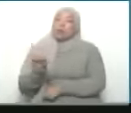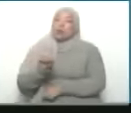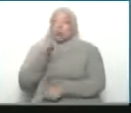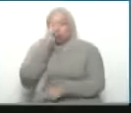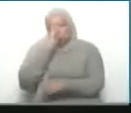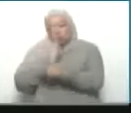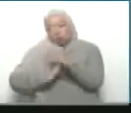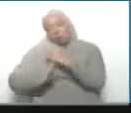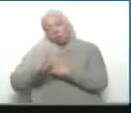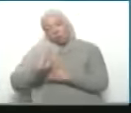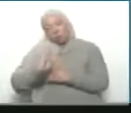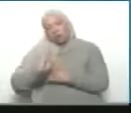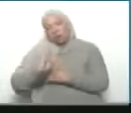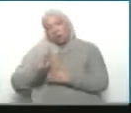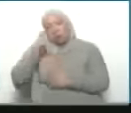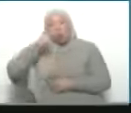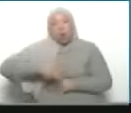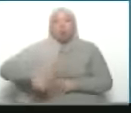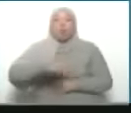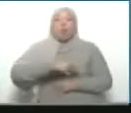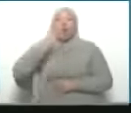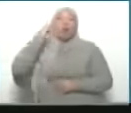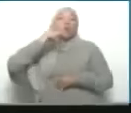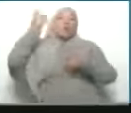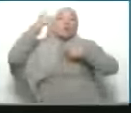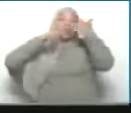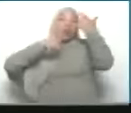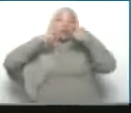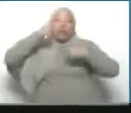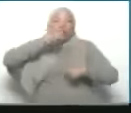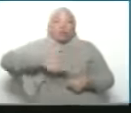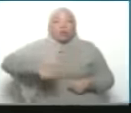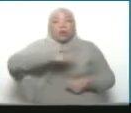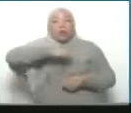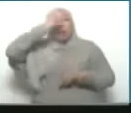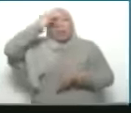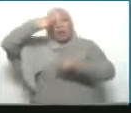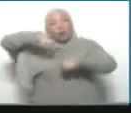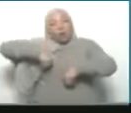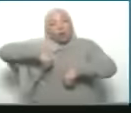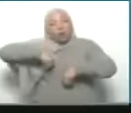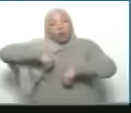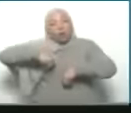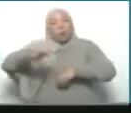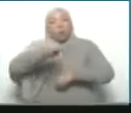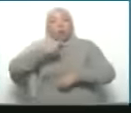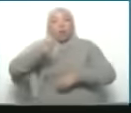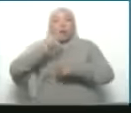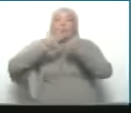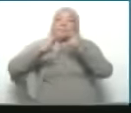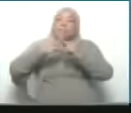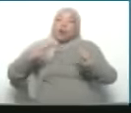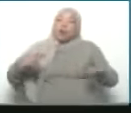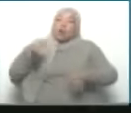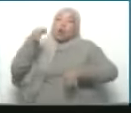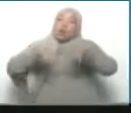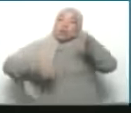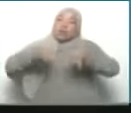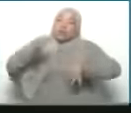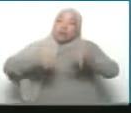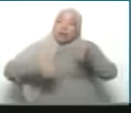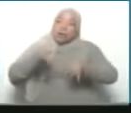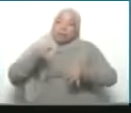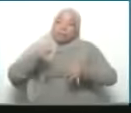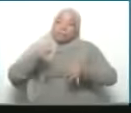humildemente decimos desde el pueblo de Bolívar y de Chávez de acuerdo hay que buscar una paz justa